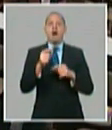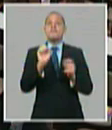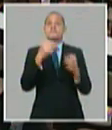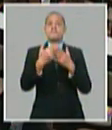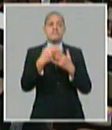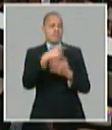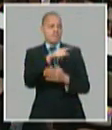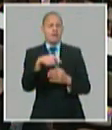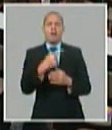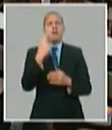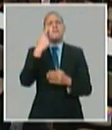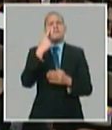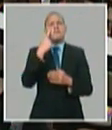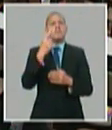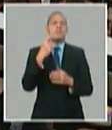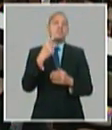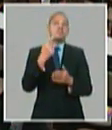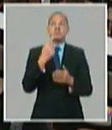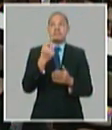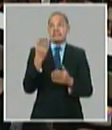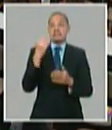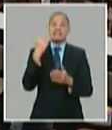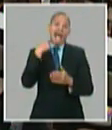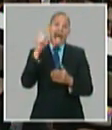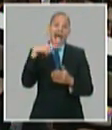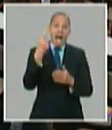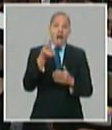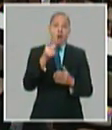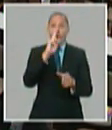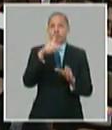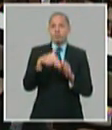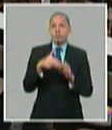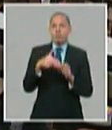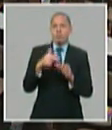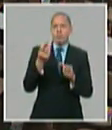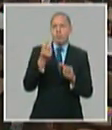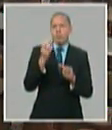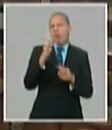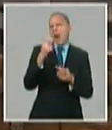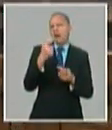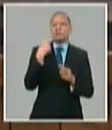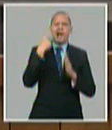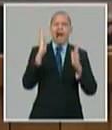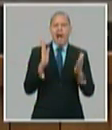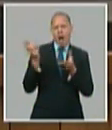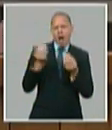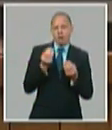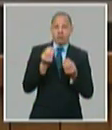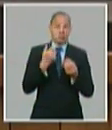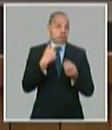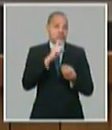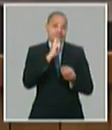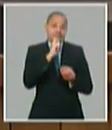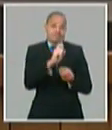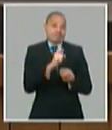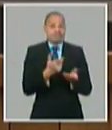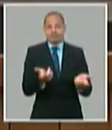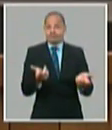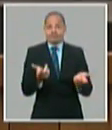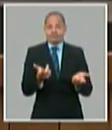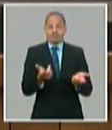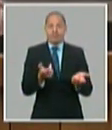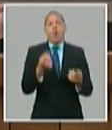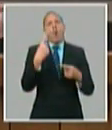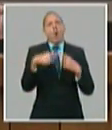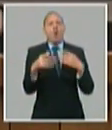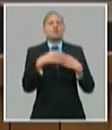dime cuántos combustibles me vas a dar para yo poder hacer el plan la divisa que te podremos dar tampoco sabemos bien cuánto es depende de la disponibilidad que tenga el país la que te puedes